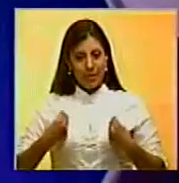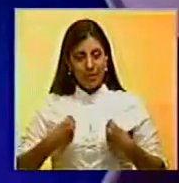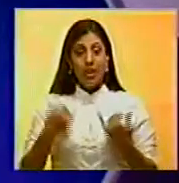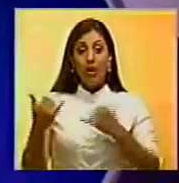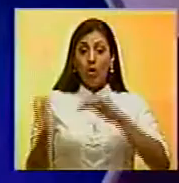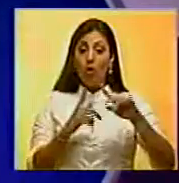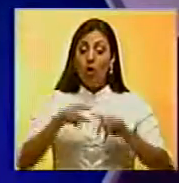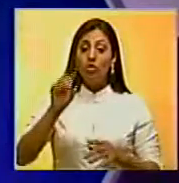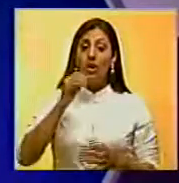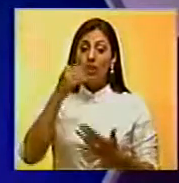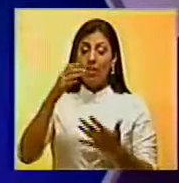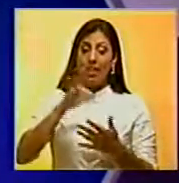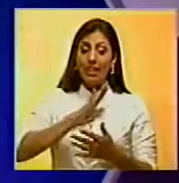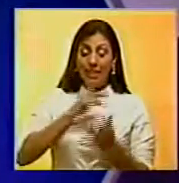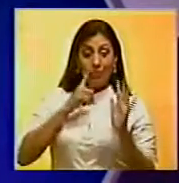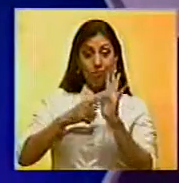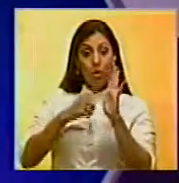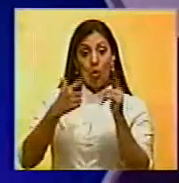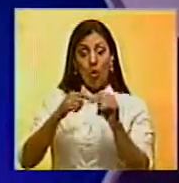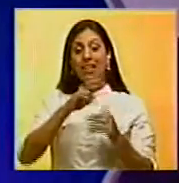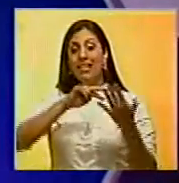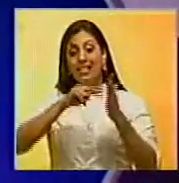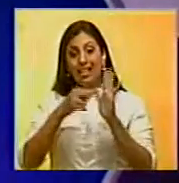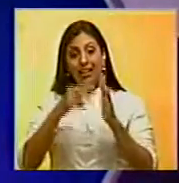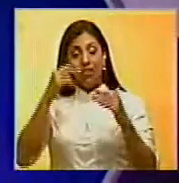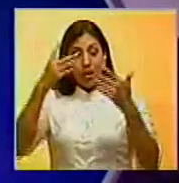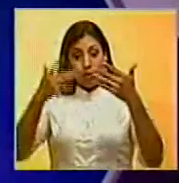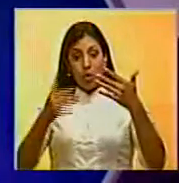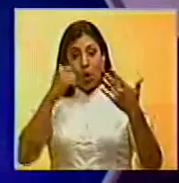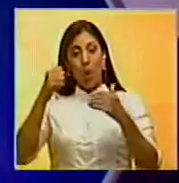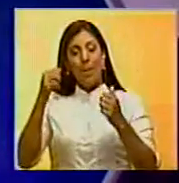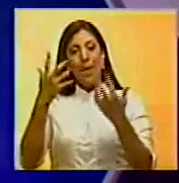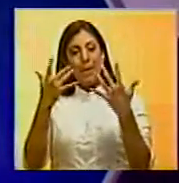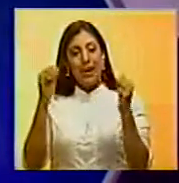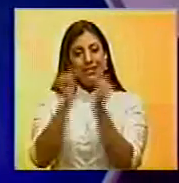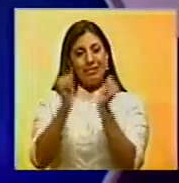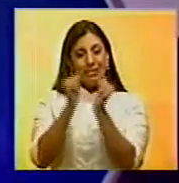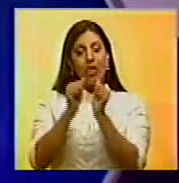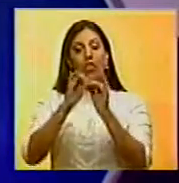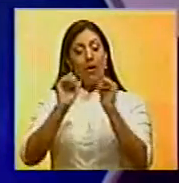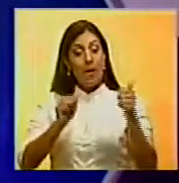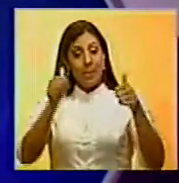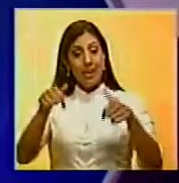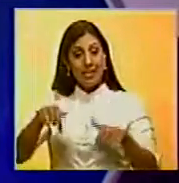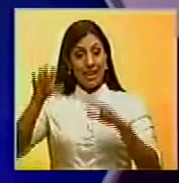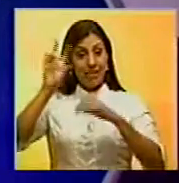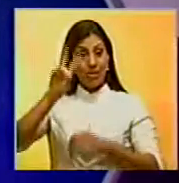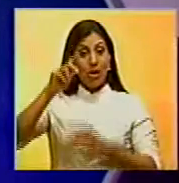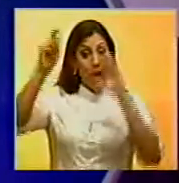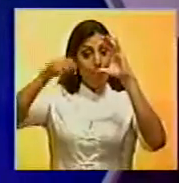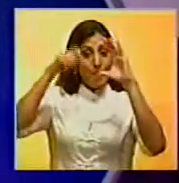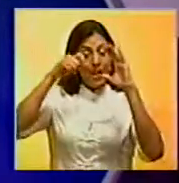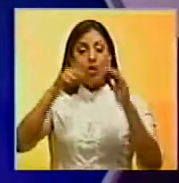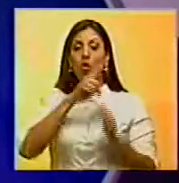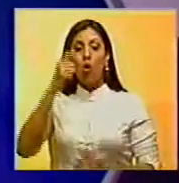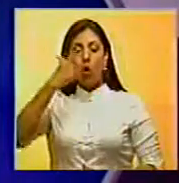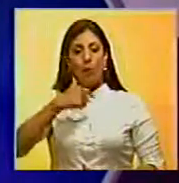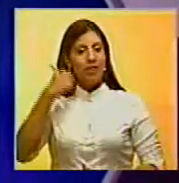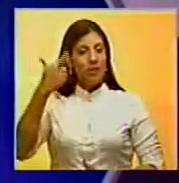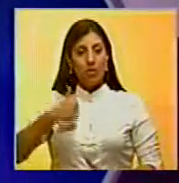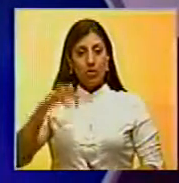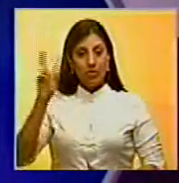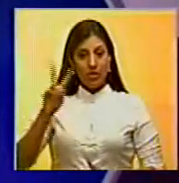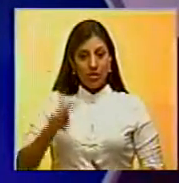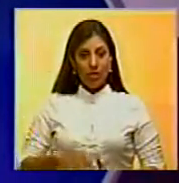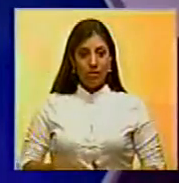Hola, ¿qué tal amigos? Las imágenes que veíamos corresponden al tráiler de Manos de Piedra. Finalmente, hoy se estrena en nuestro país la película protagonizada por nuestro